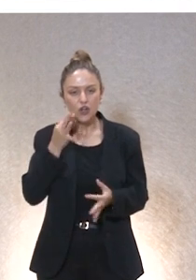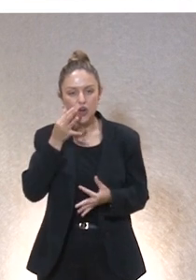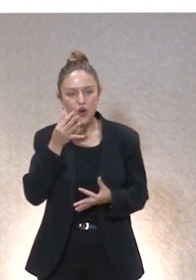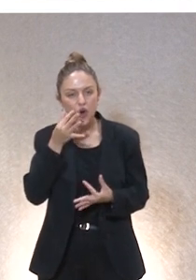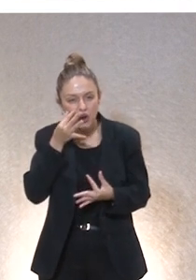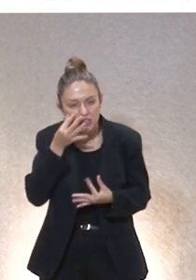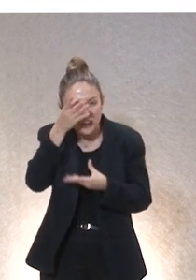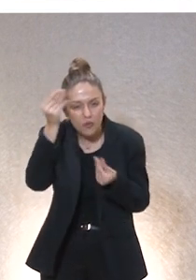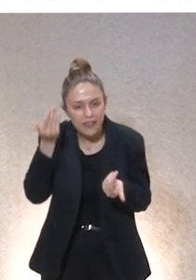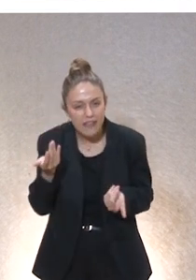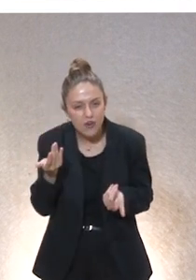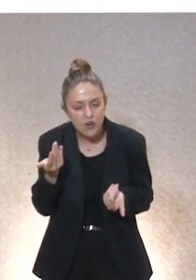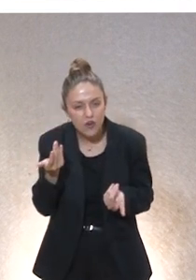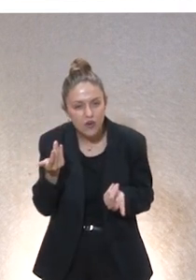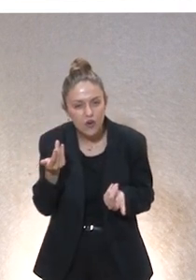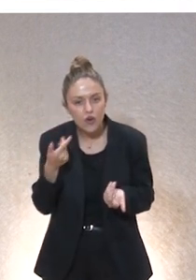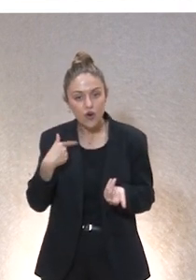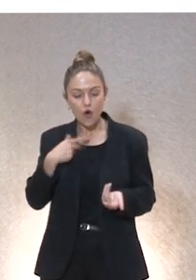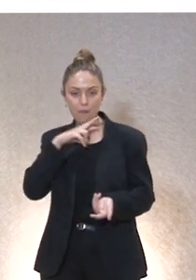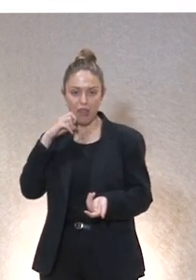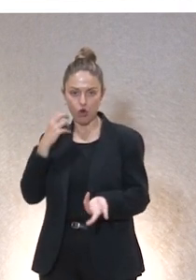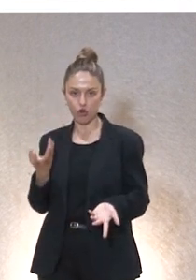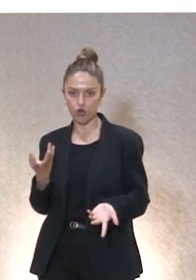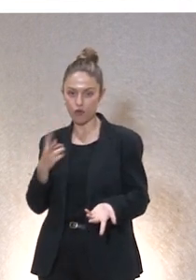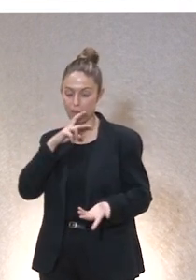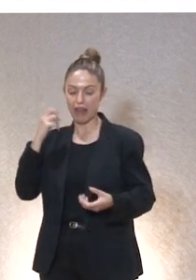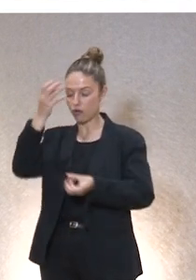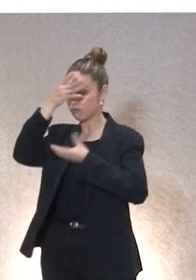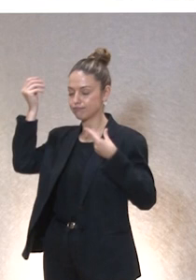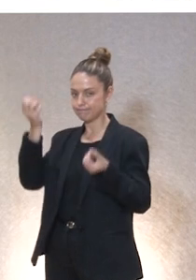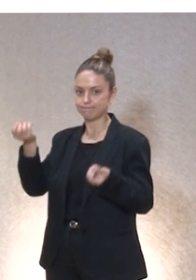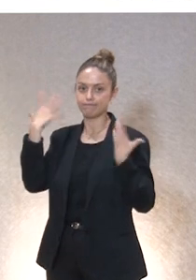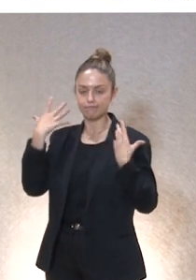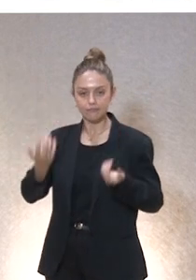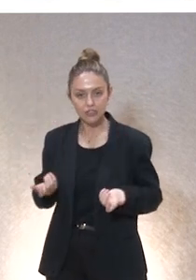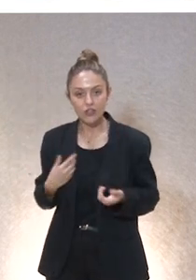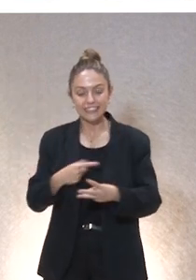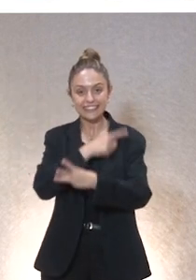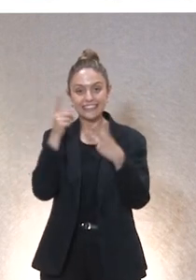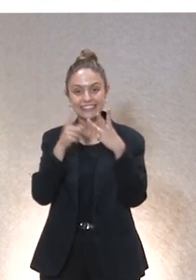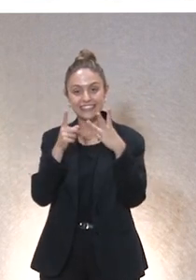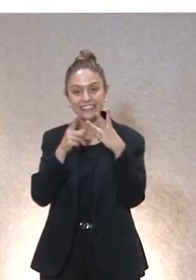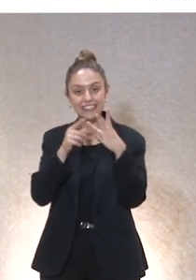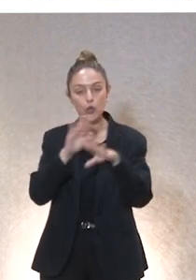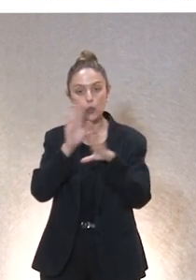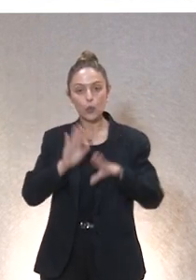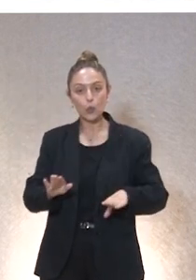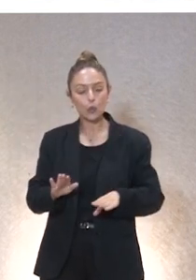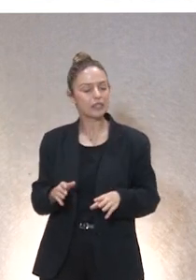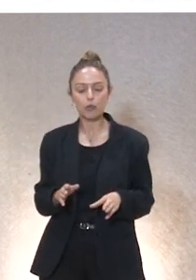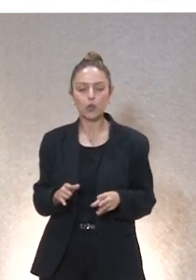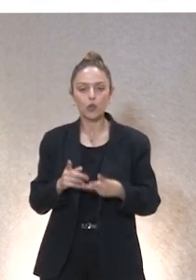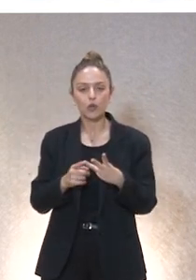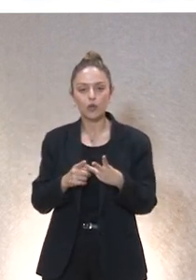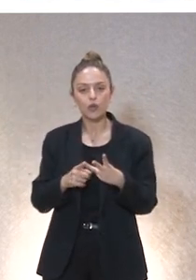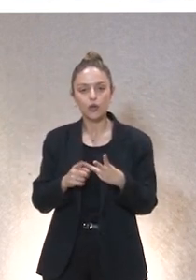olvido de algo muy importante el significado hay un olvido del valor y por lo tanto el tercer perfil de profesionales y con ello ya voy a concluir